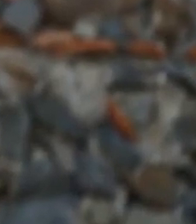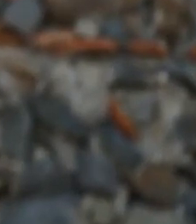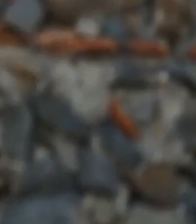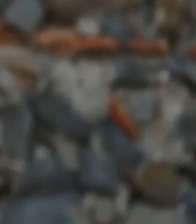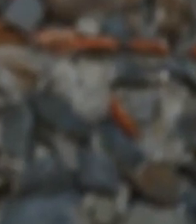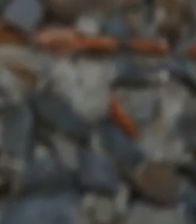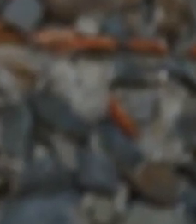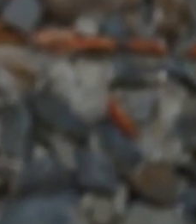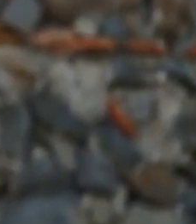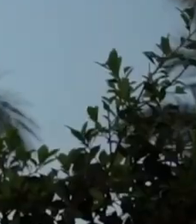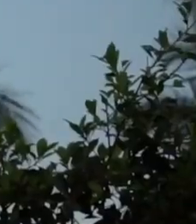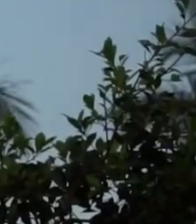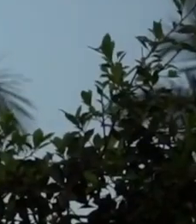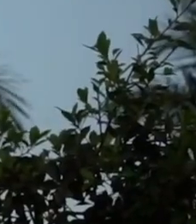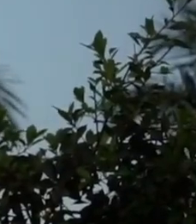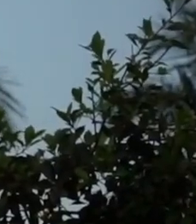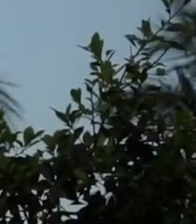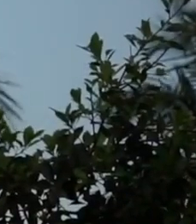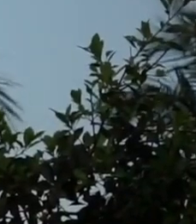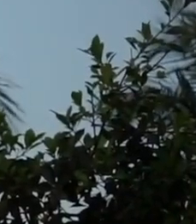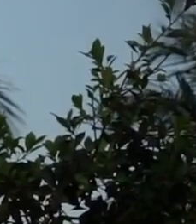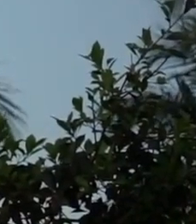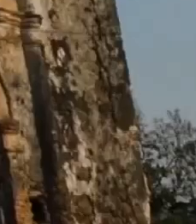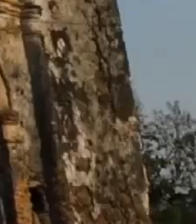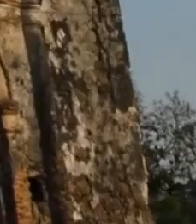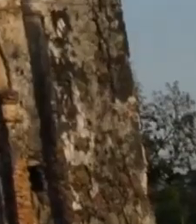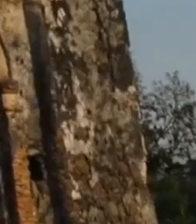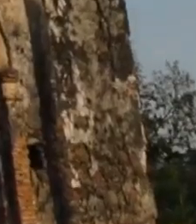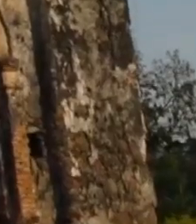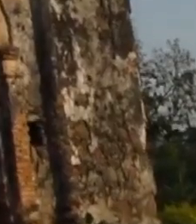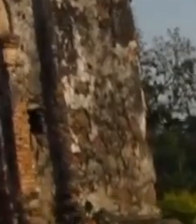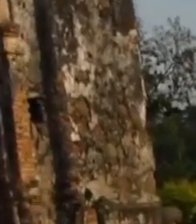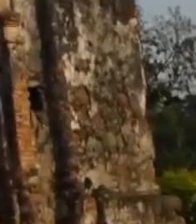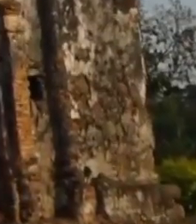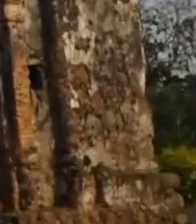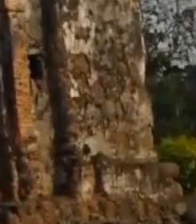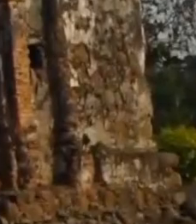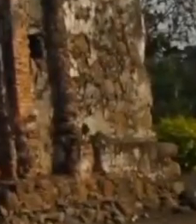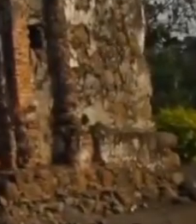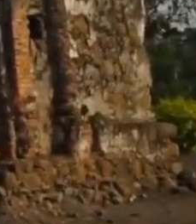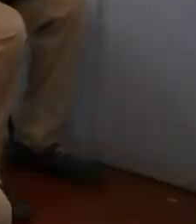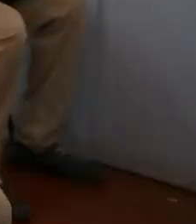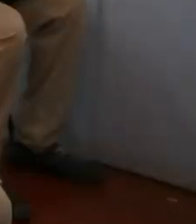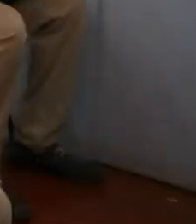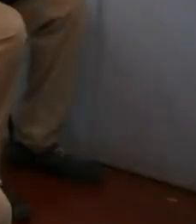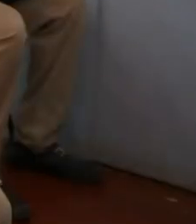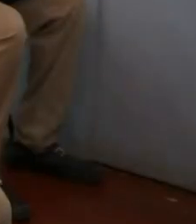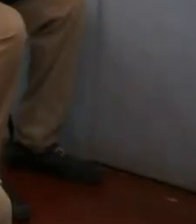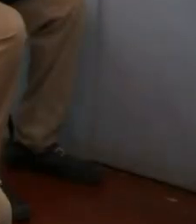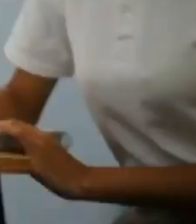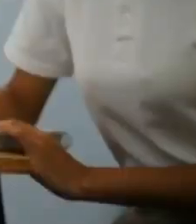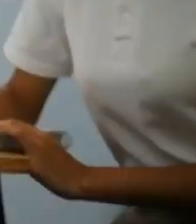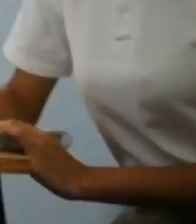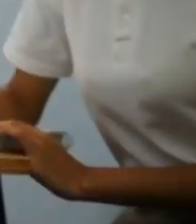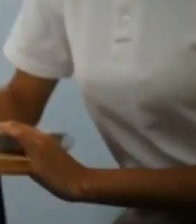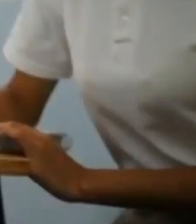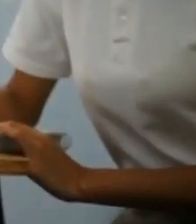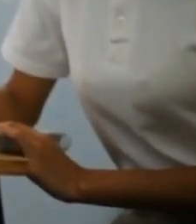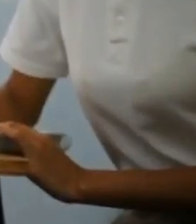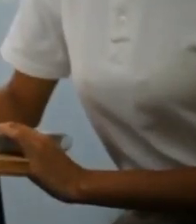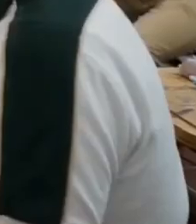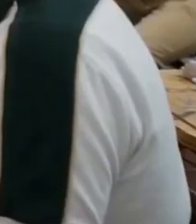Mi nombre es Lorenzo, soy de Yanga, Veracruz, el primer pueblo libre de América. Estudio mantenimiento industrial